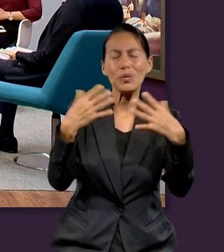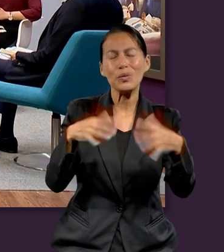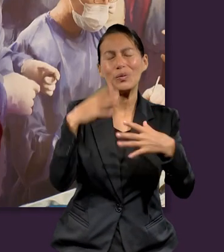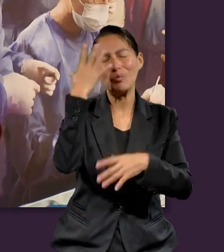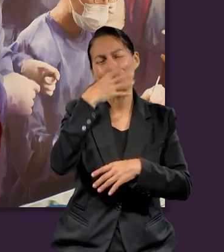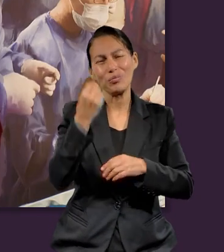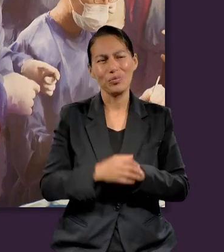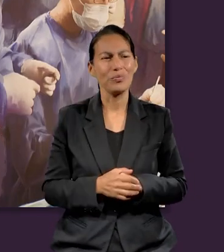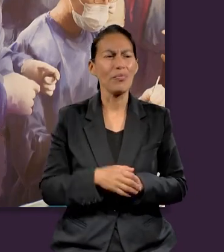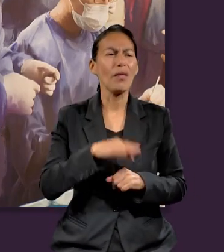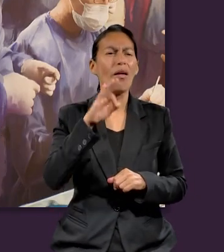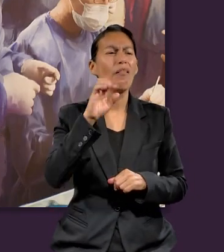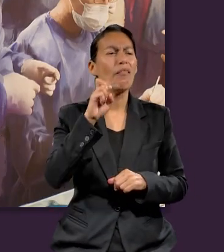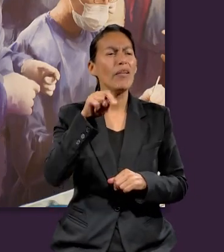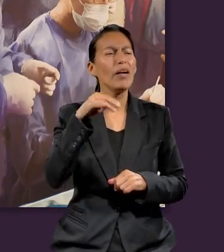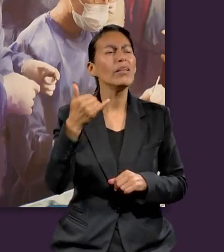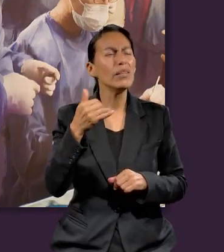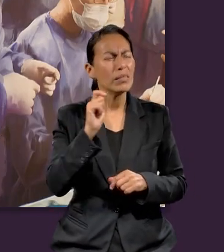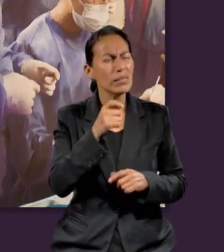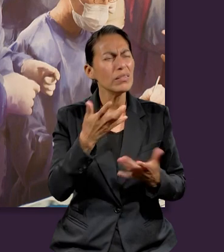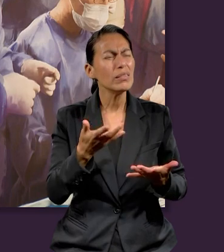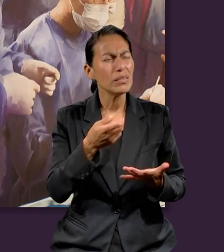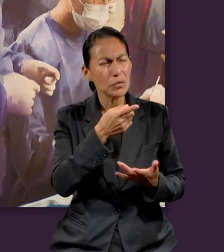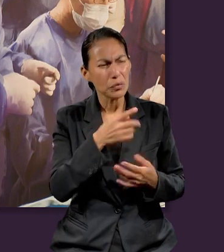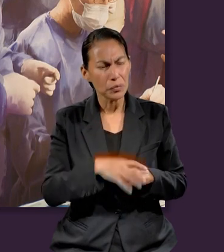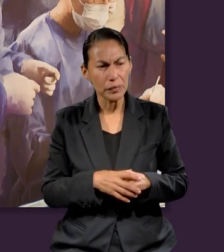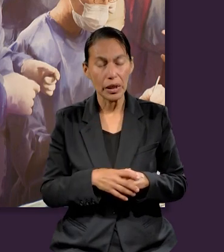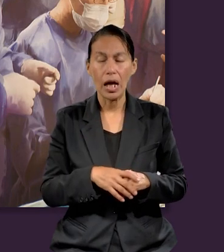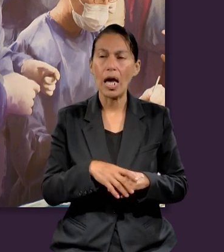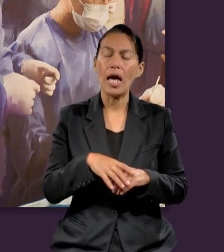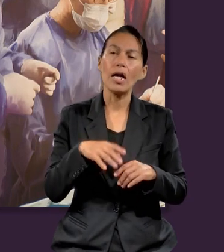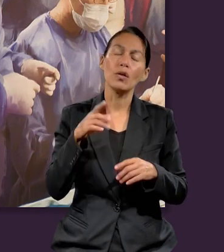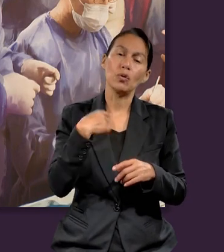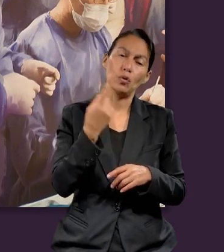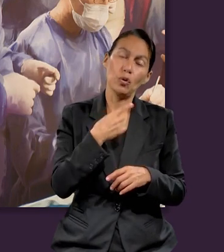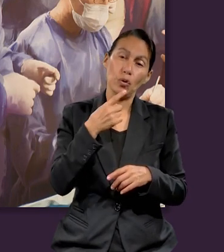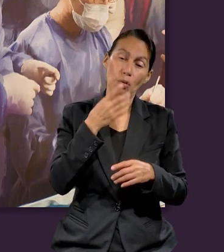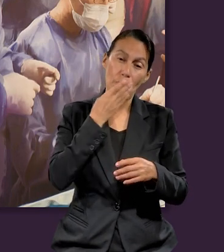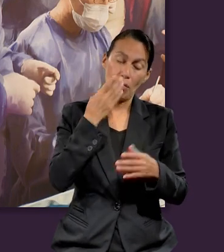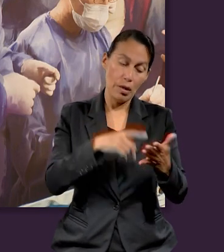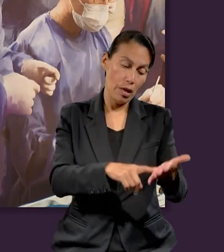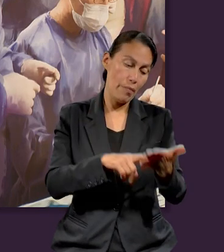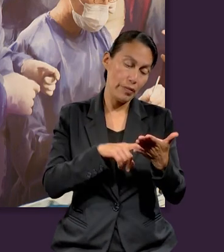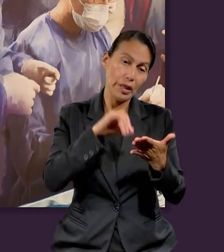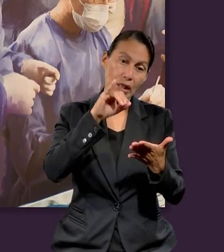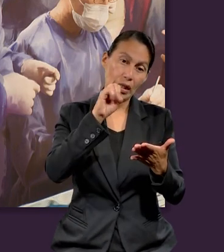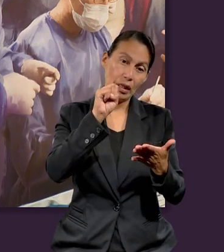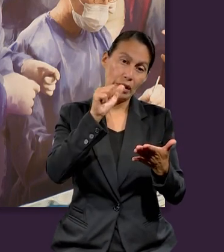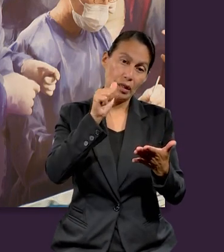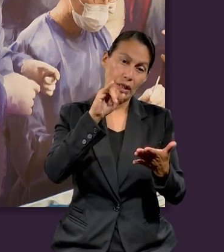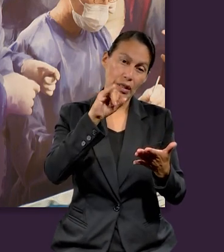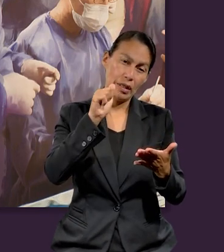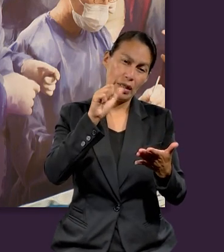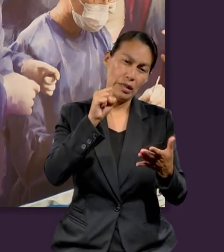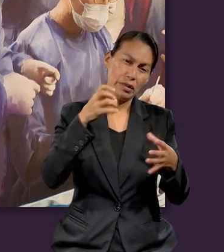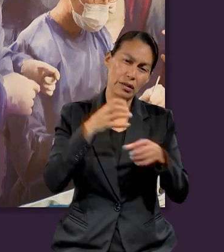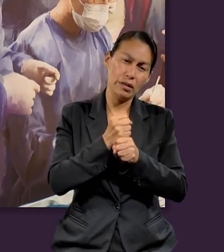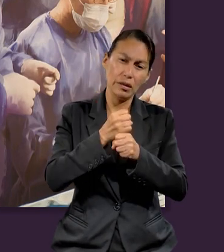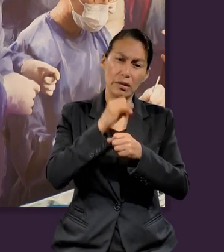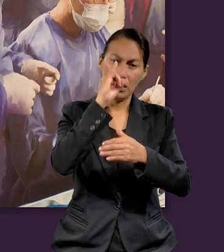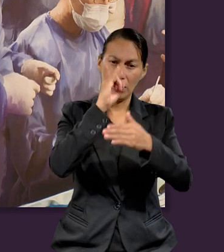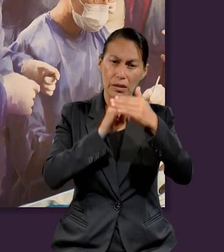Fanny? Creo que muy vinculado a esto podemos encontrarlo en Isaías 57.15. Y quiero darle lectura.